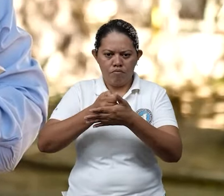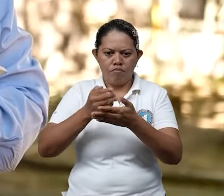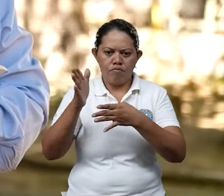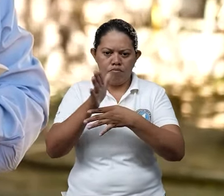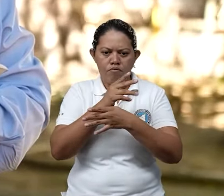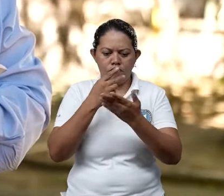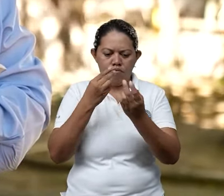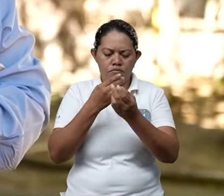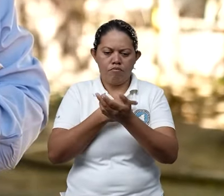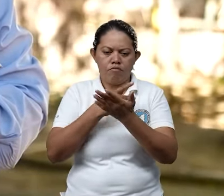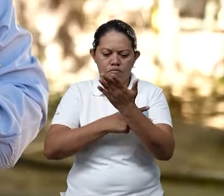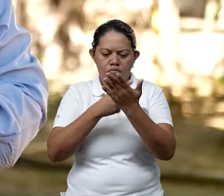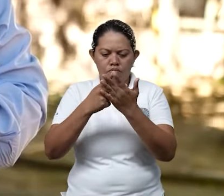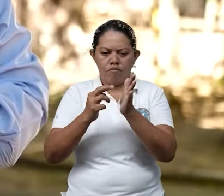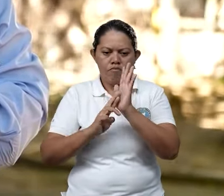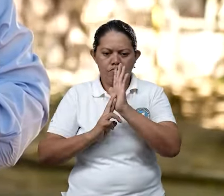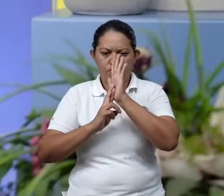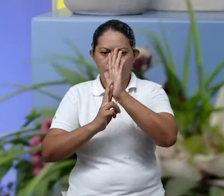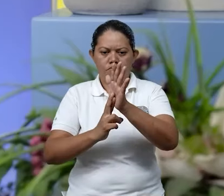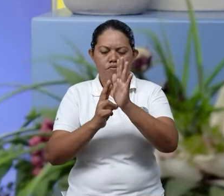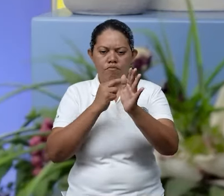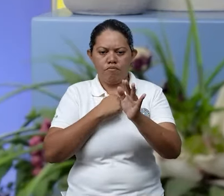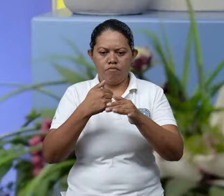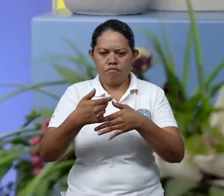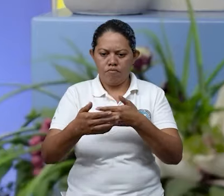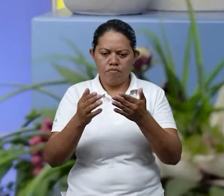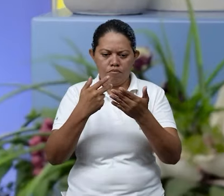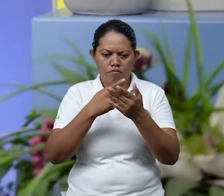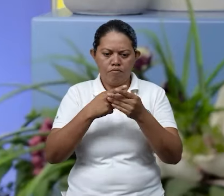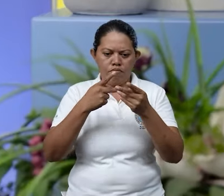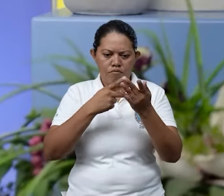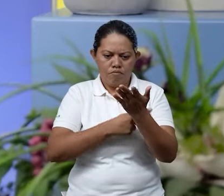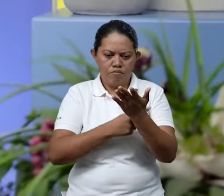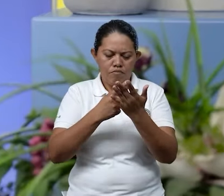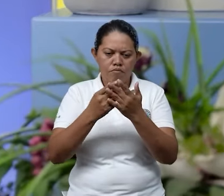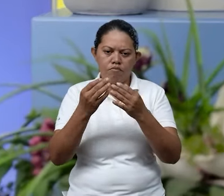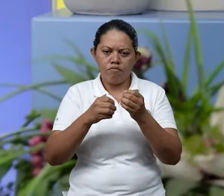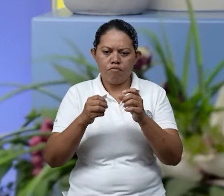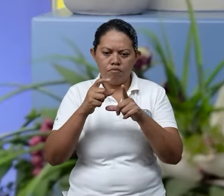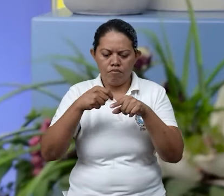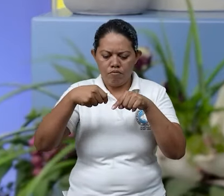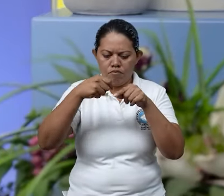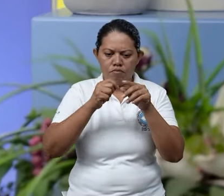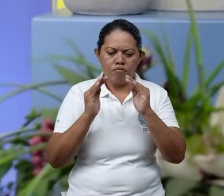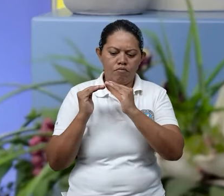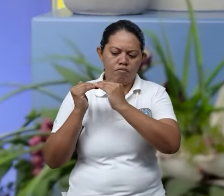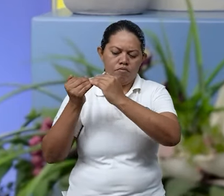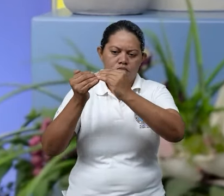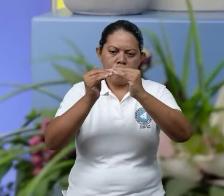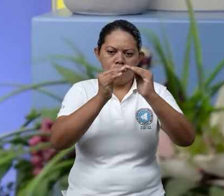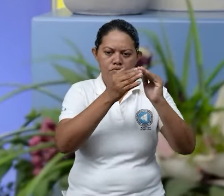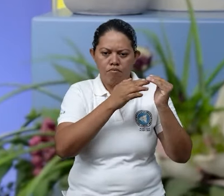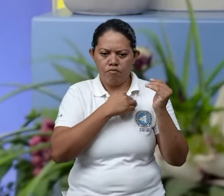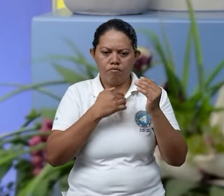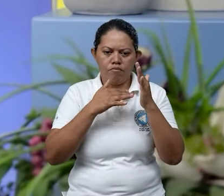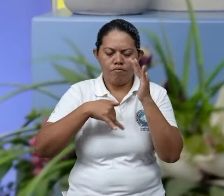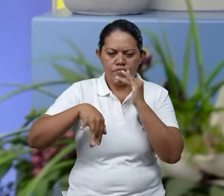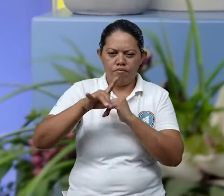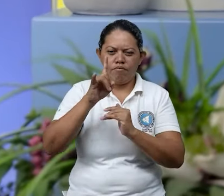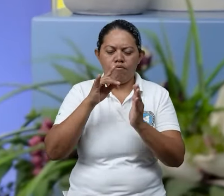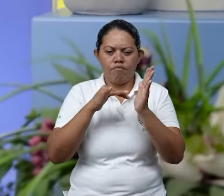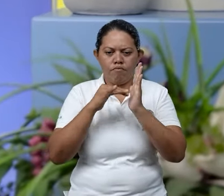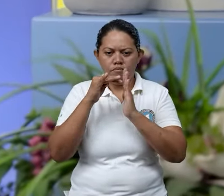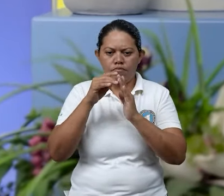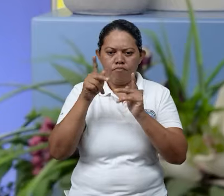lo que fueron los planes comunitarios de respuesta. En estos planes, cada una de las comunidades y barrios, estamos hablando de más de 10